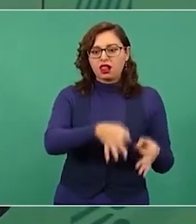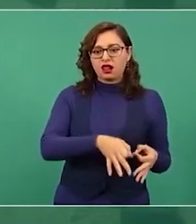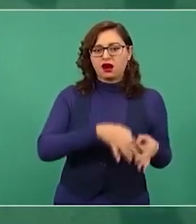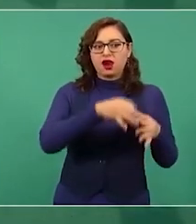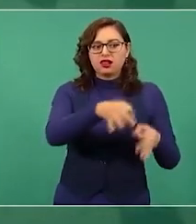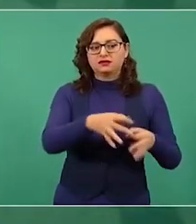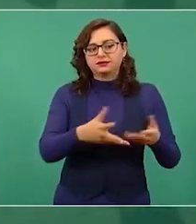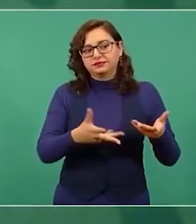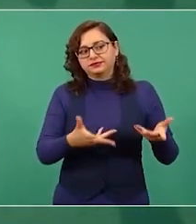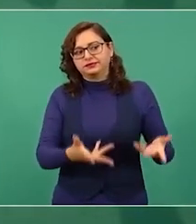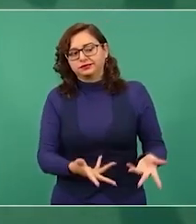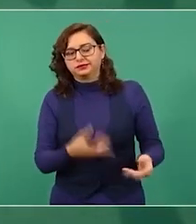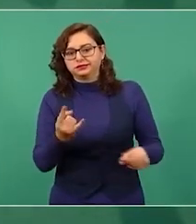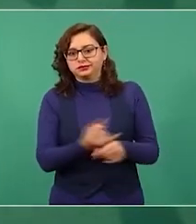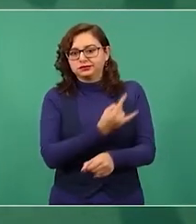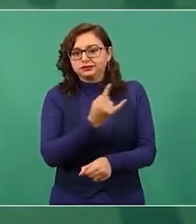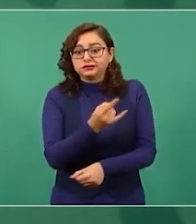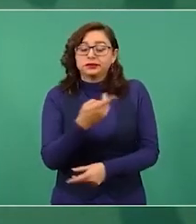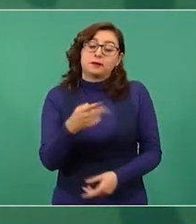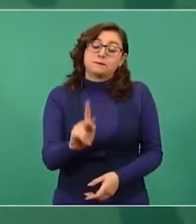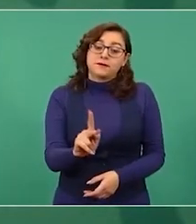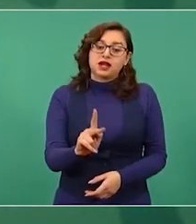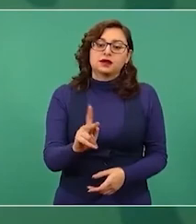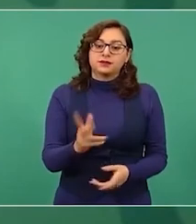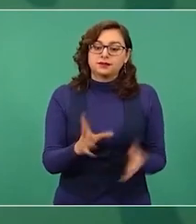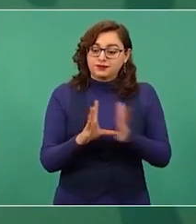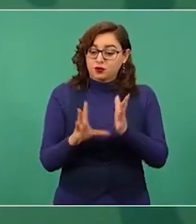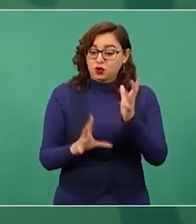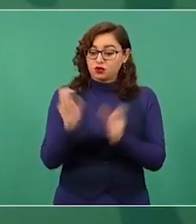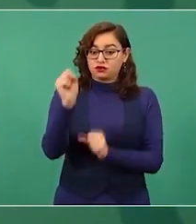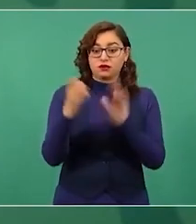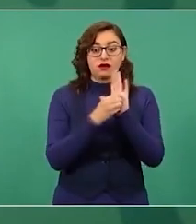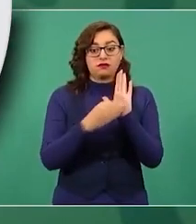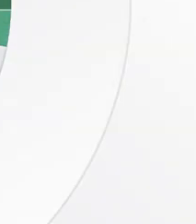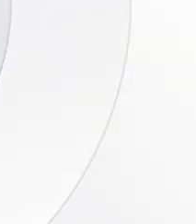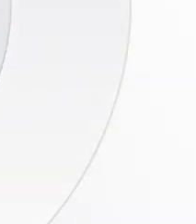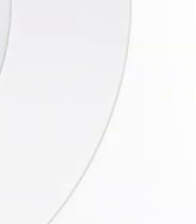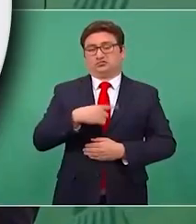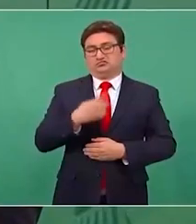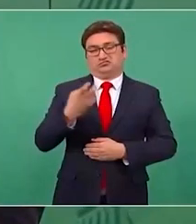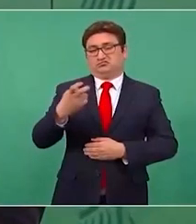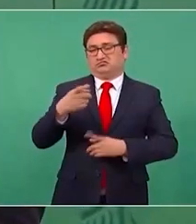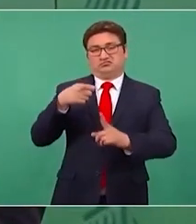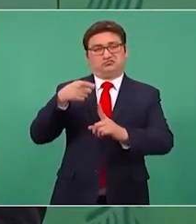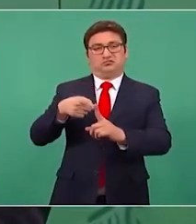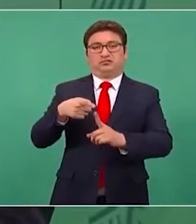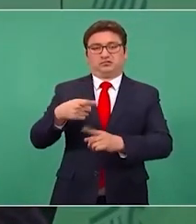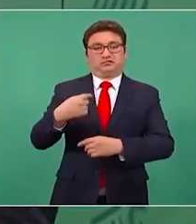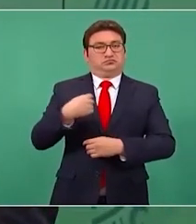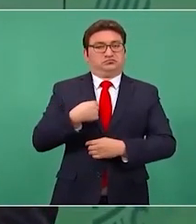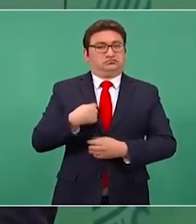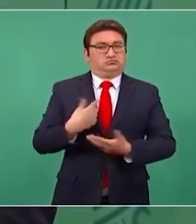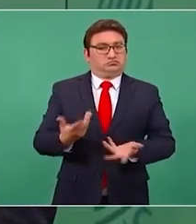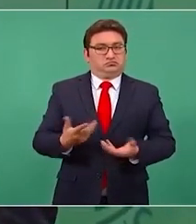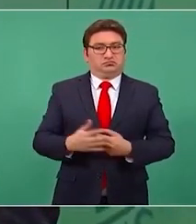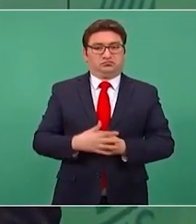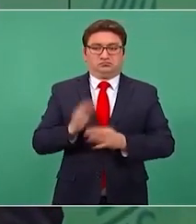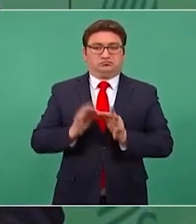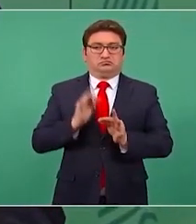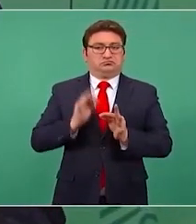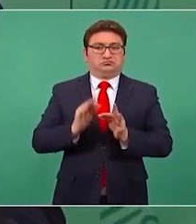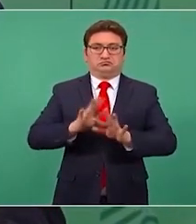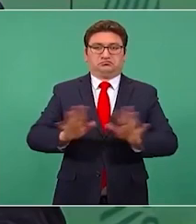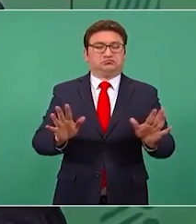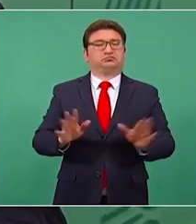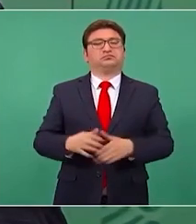Pero ya está en la Constitución. En mi caso, hasta ahí,